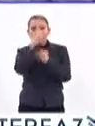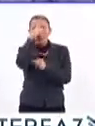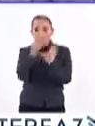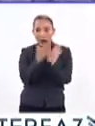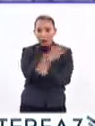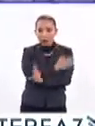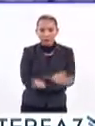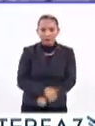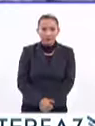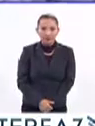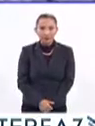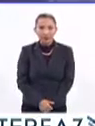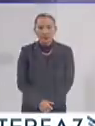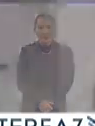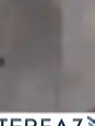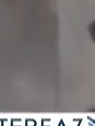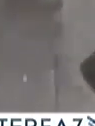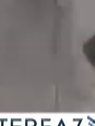Mexicana.